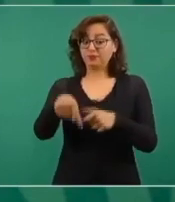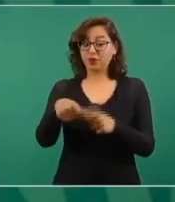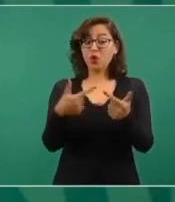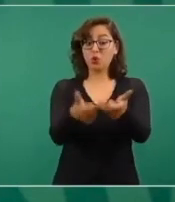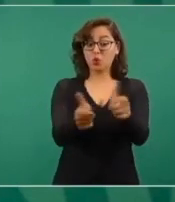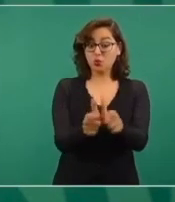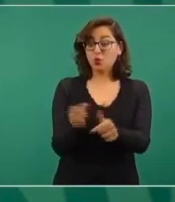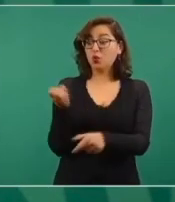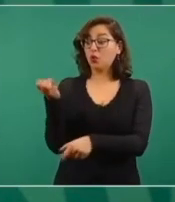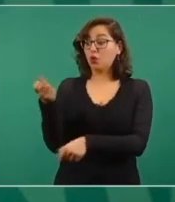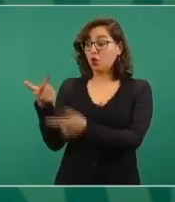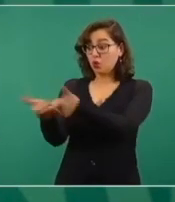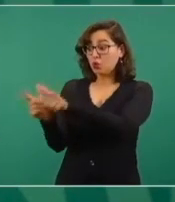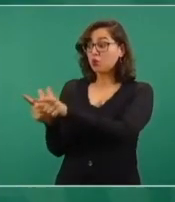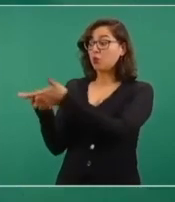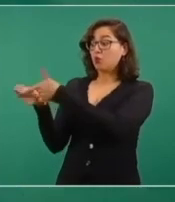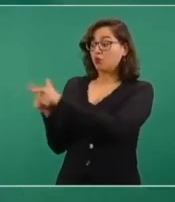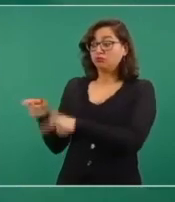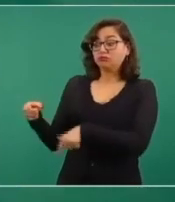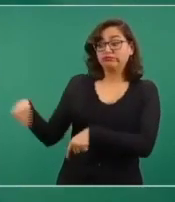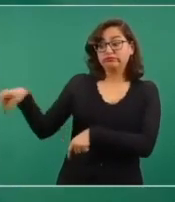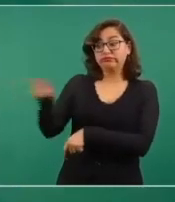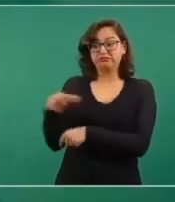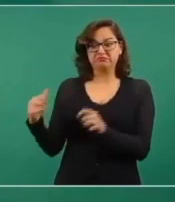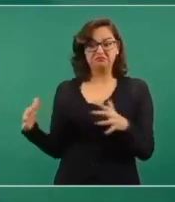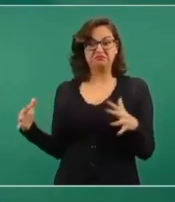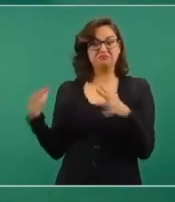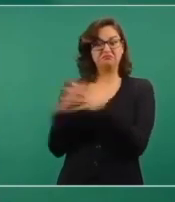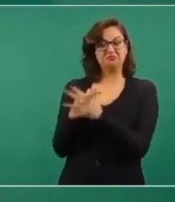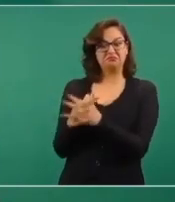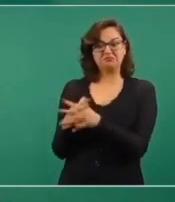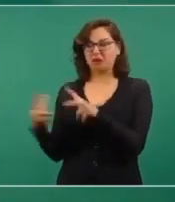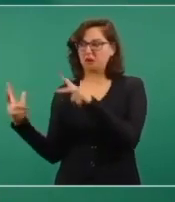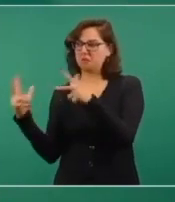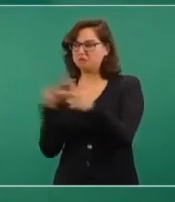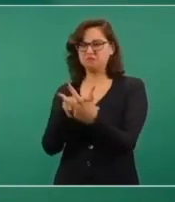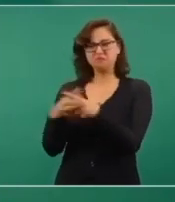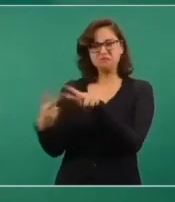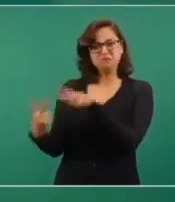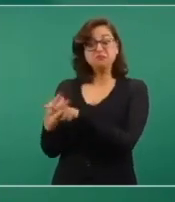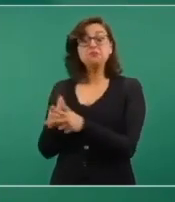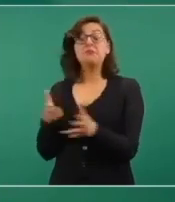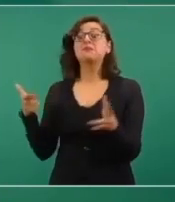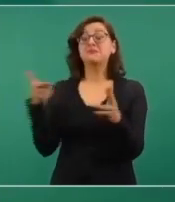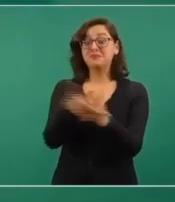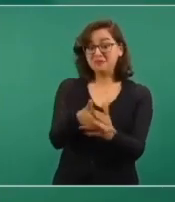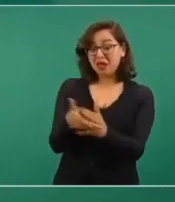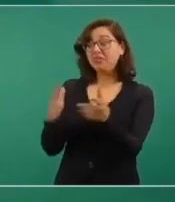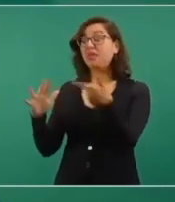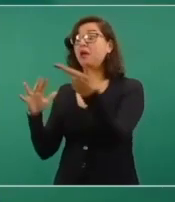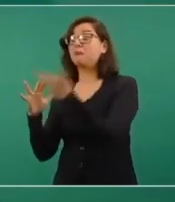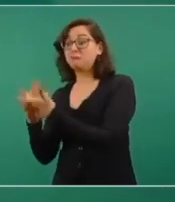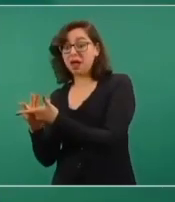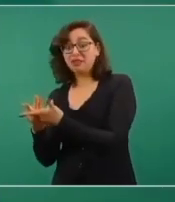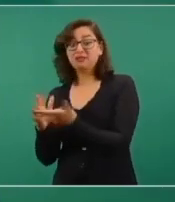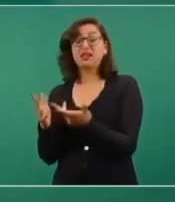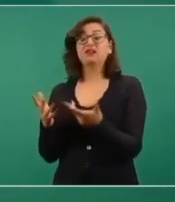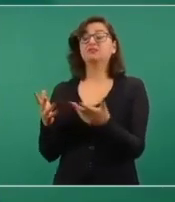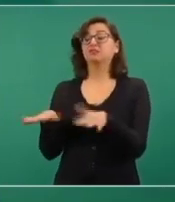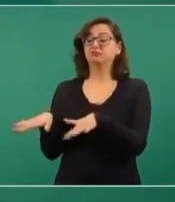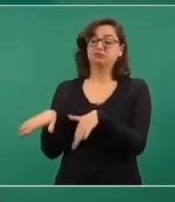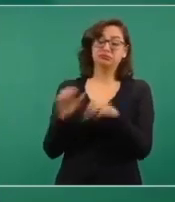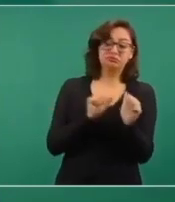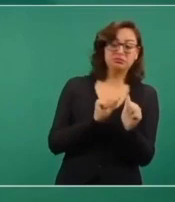desplazados de comunidades y